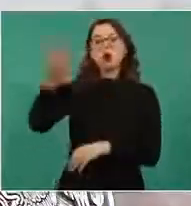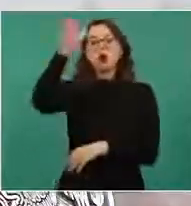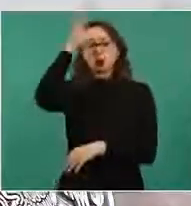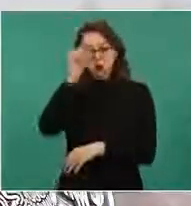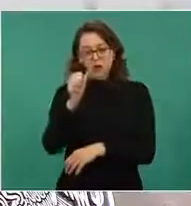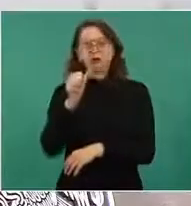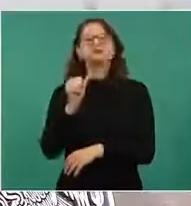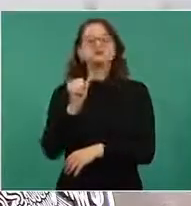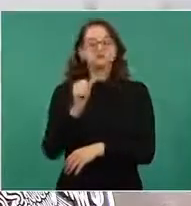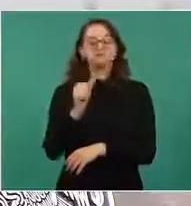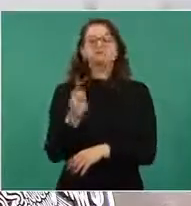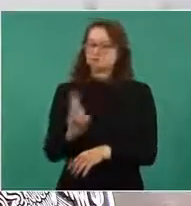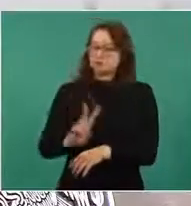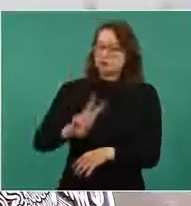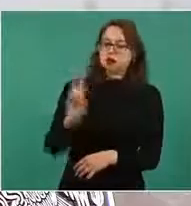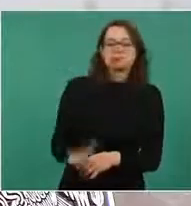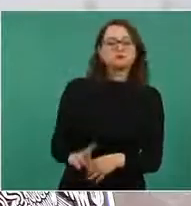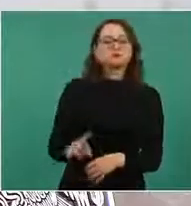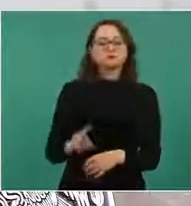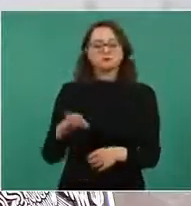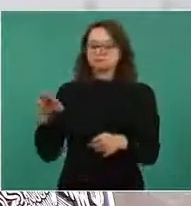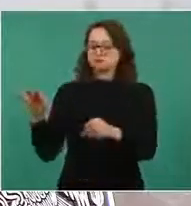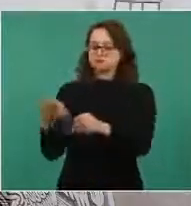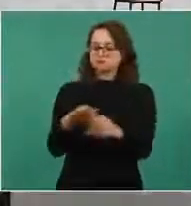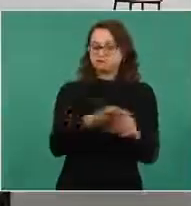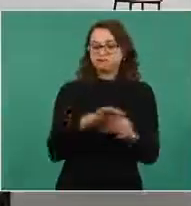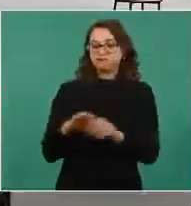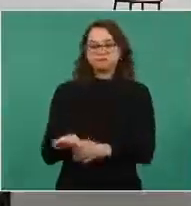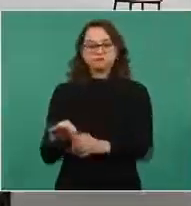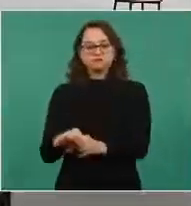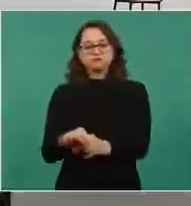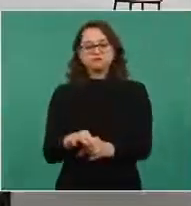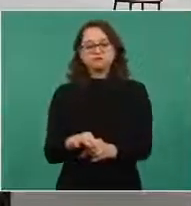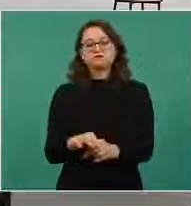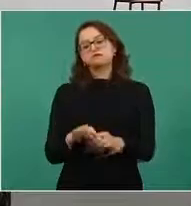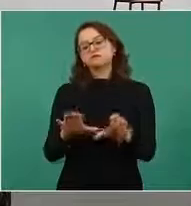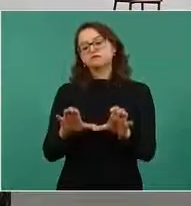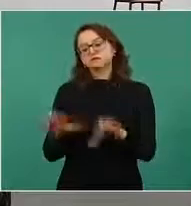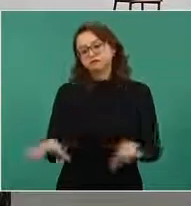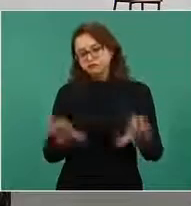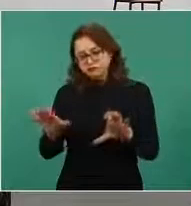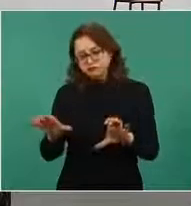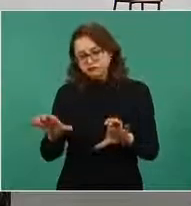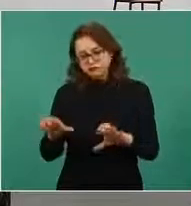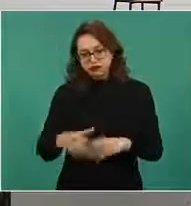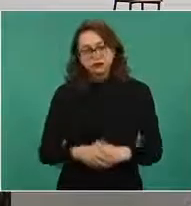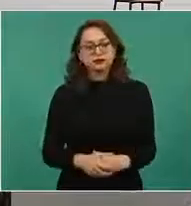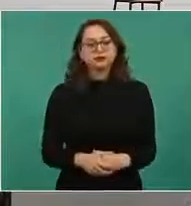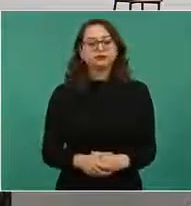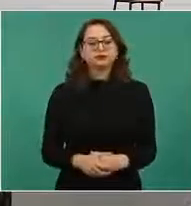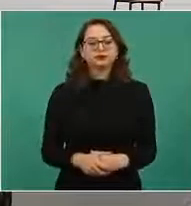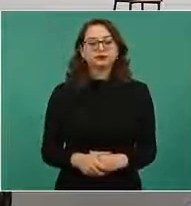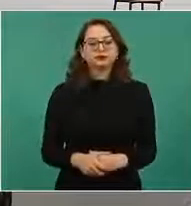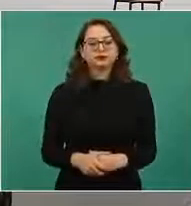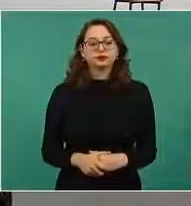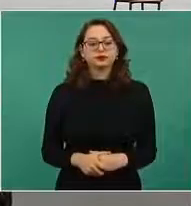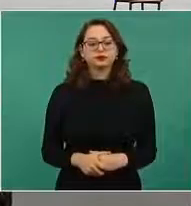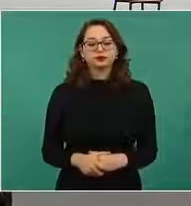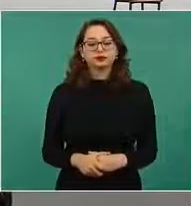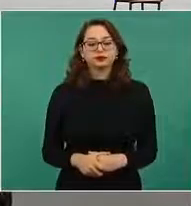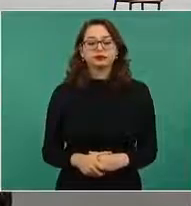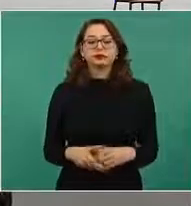mediante el voto electrónico. Algunos datos relevantes respecto a la